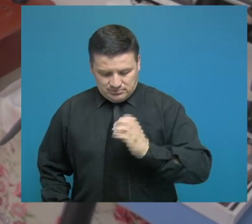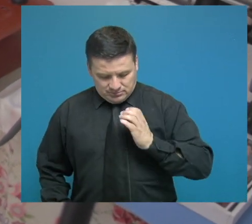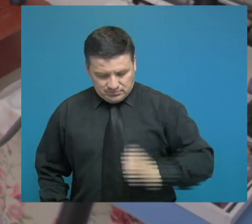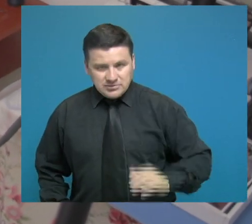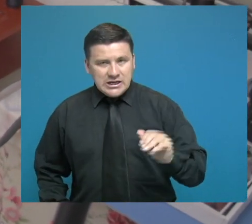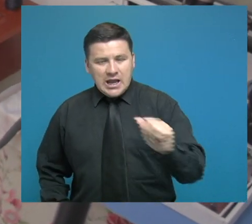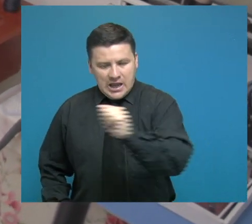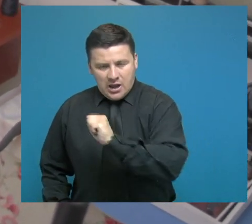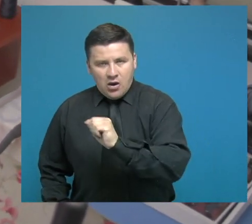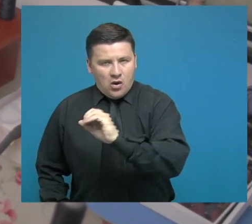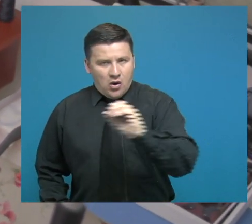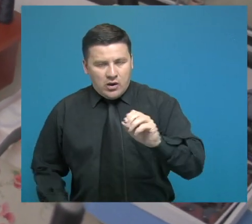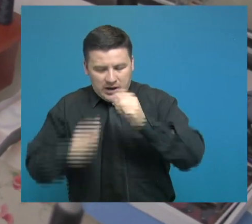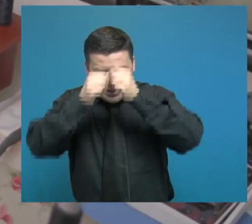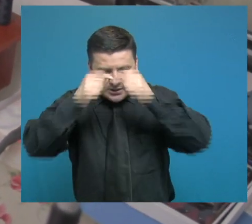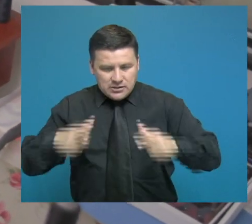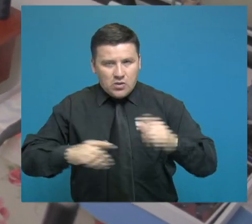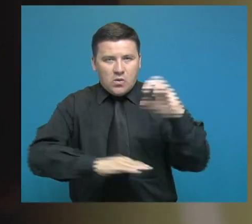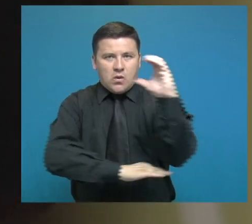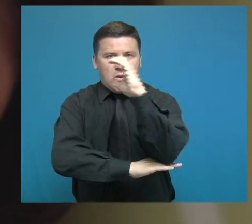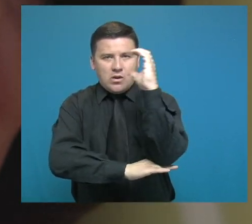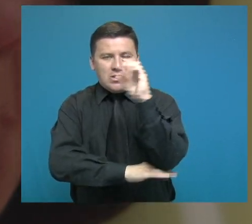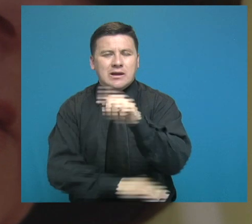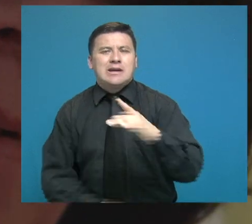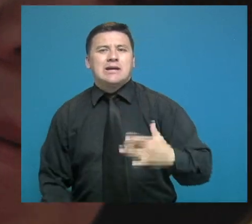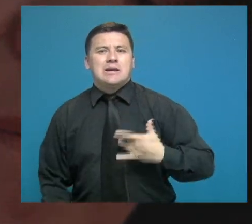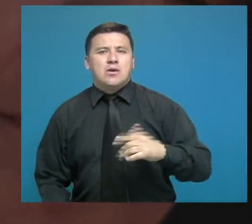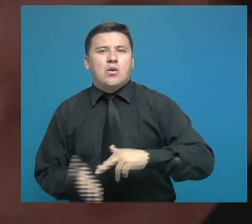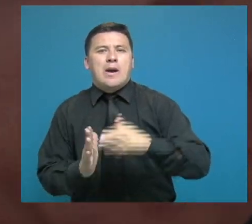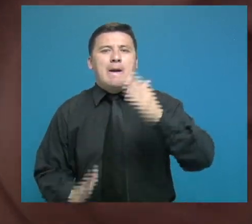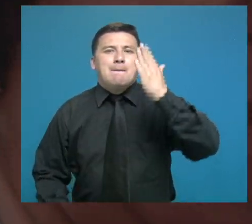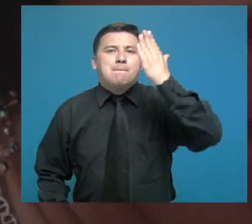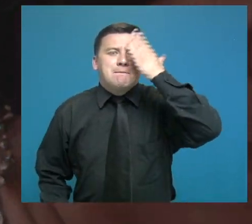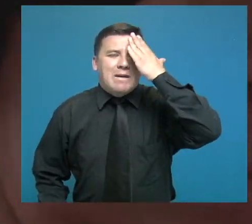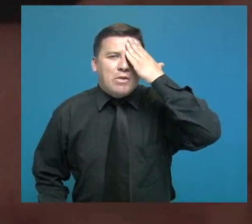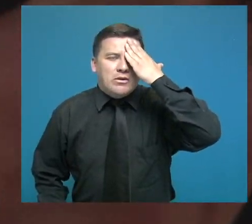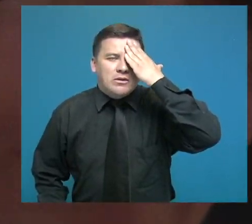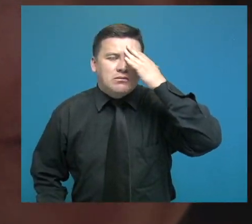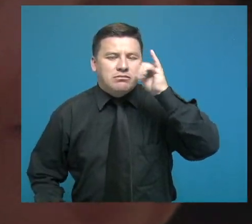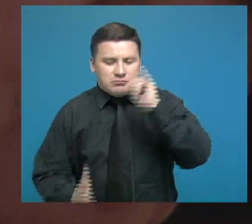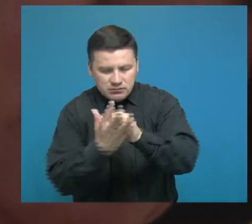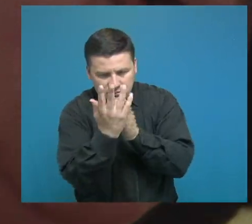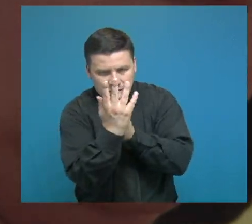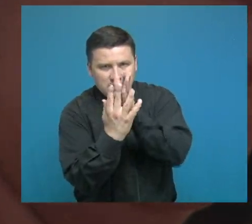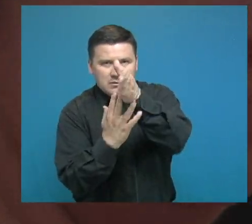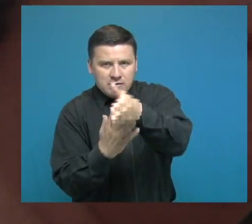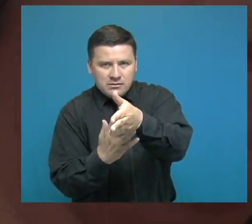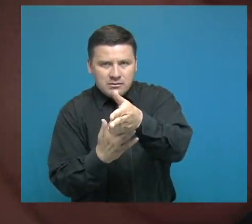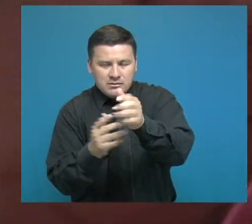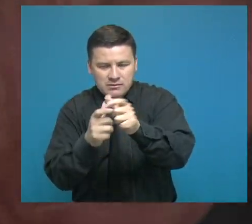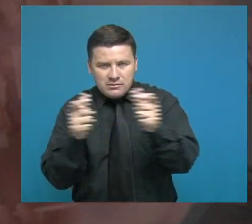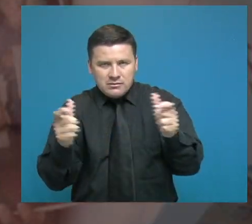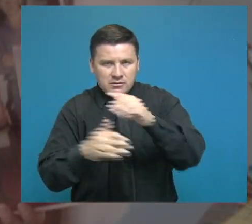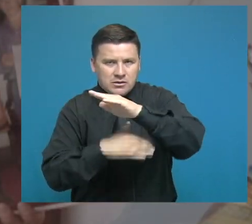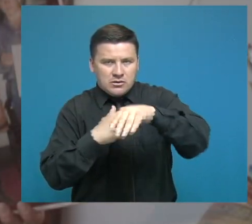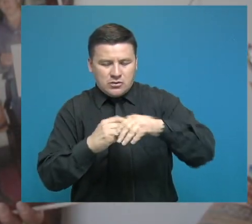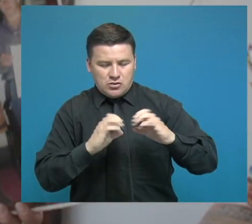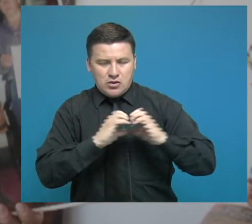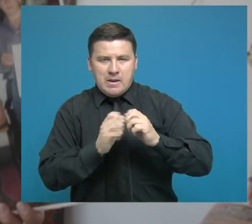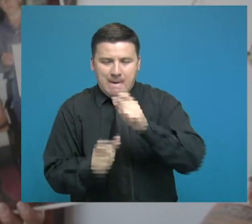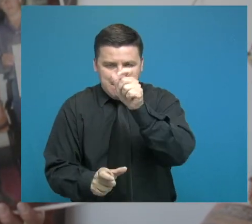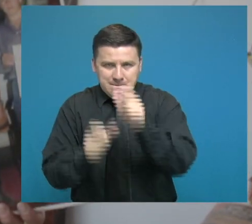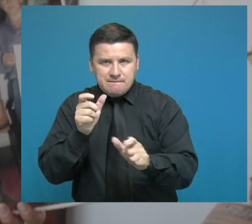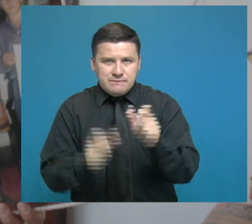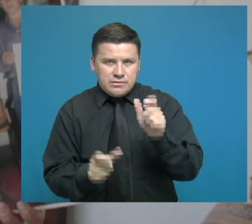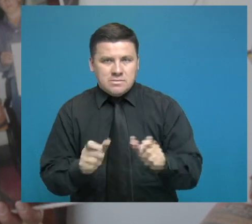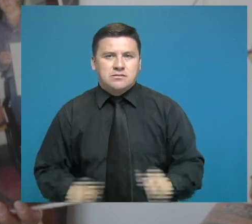Es el ciudadano y la ciudadana la que forma el Estado colombiano. Y en ese sentido la memoria tiene que atravesar también la piel y